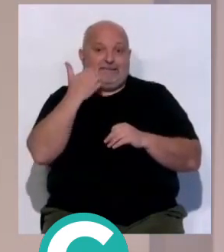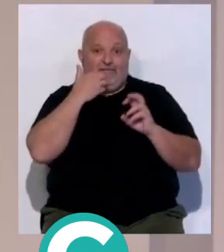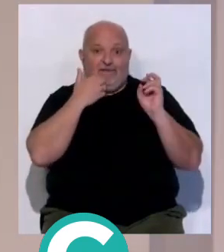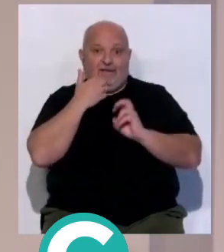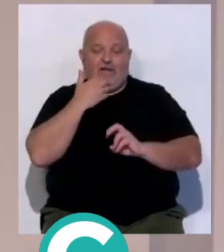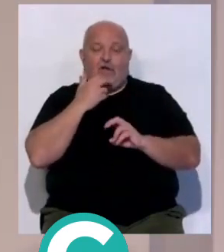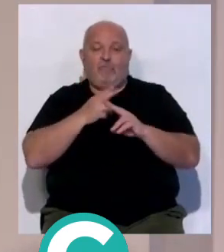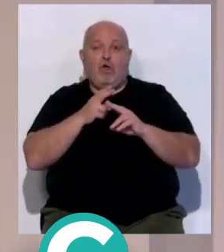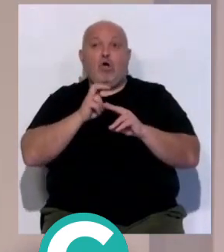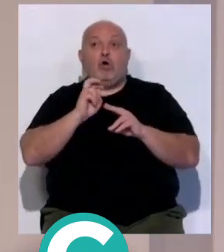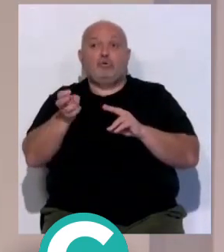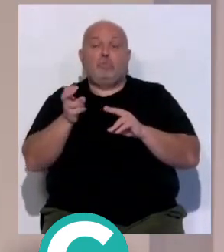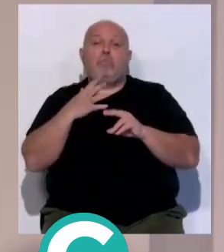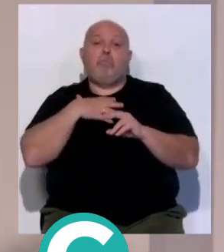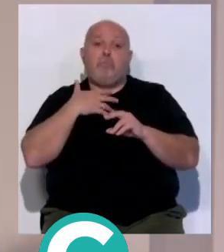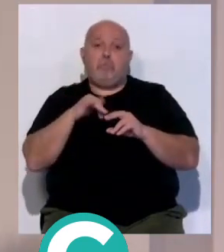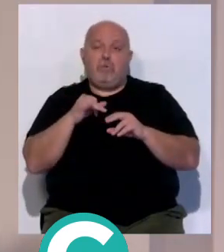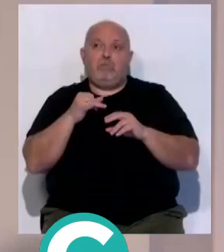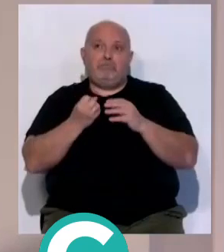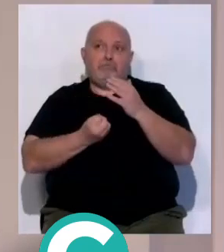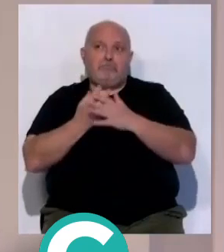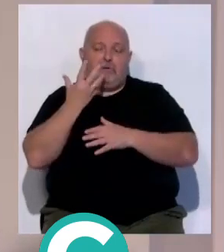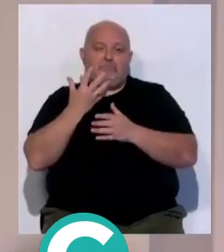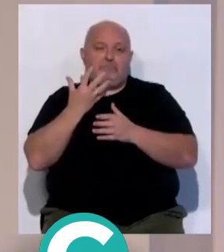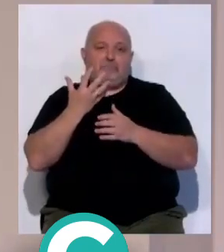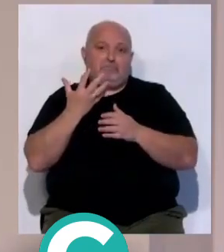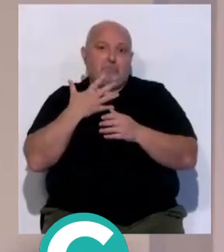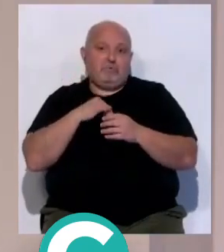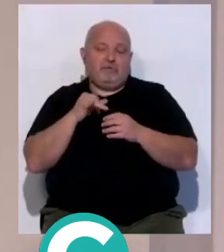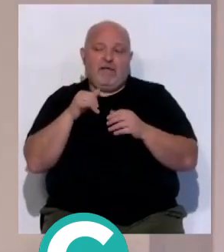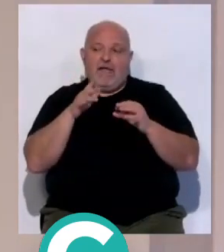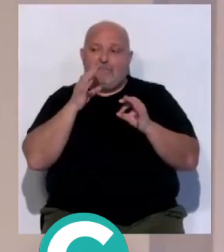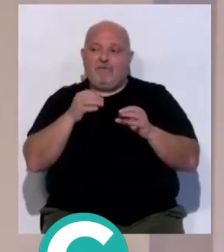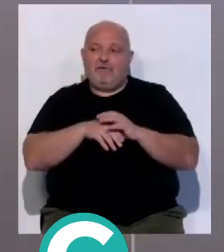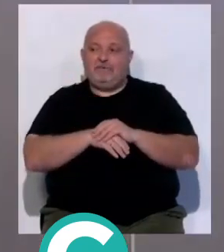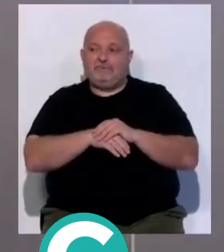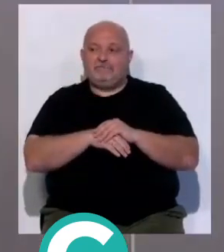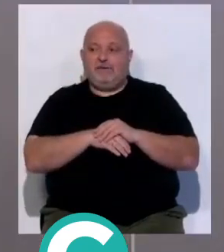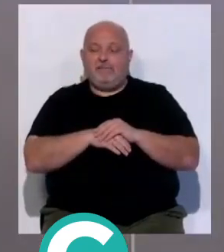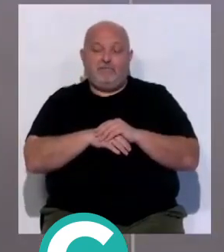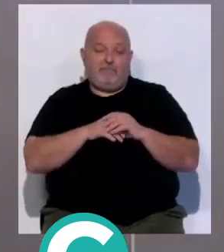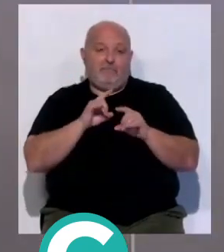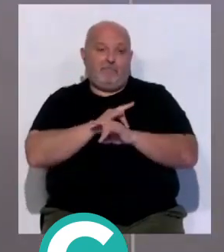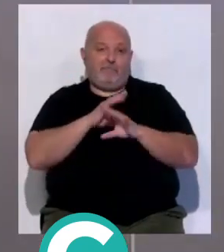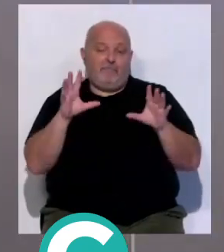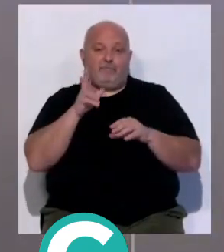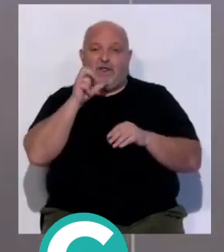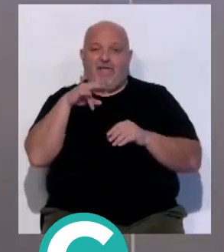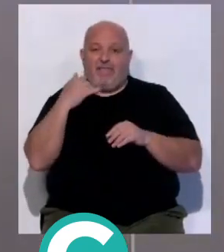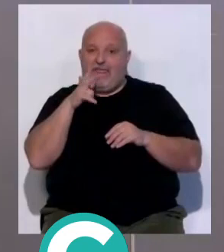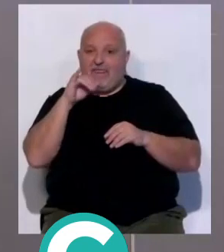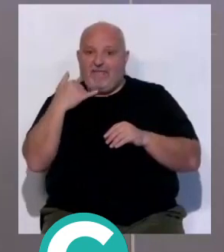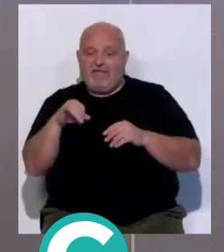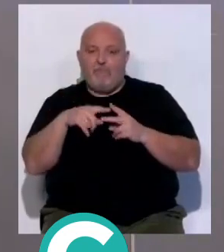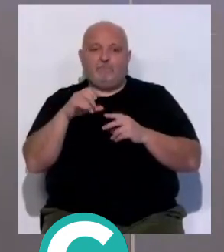caso de otro nombre, posiblemente habría crispado algo más lo que es el ambiente de por sí del partido. Sí, y muy claro, Hernández Hernández y